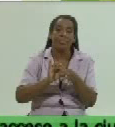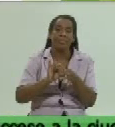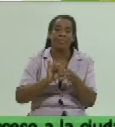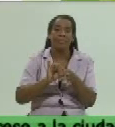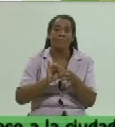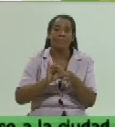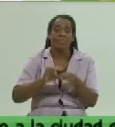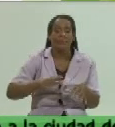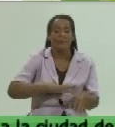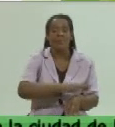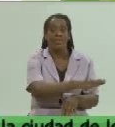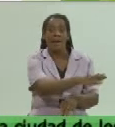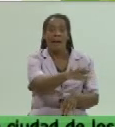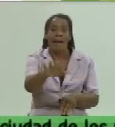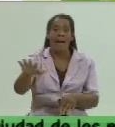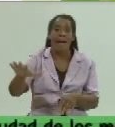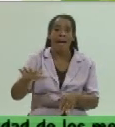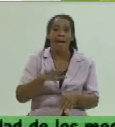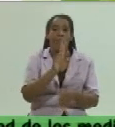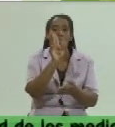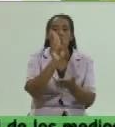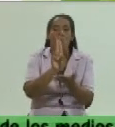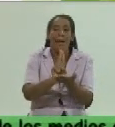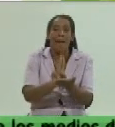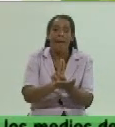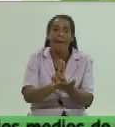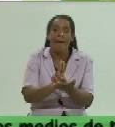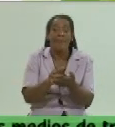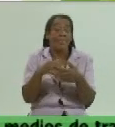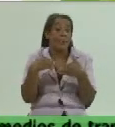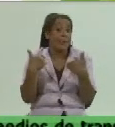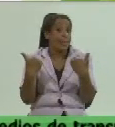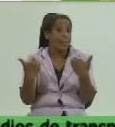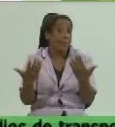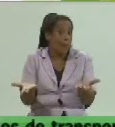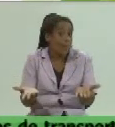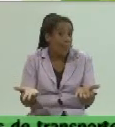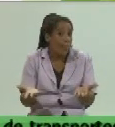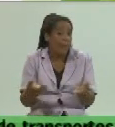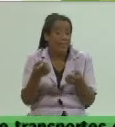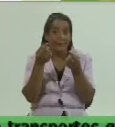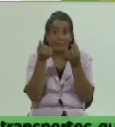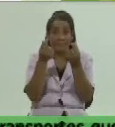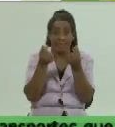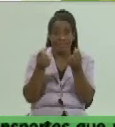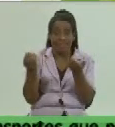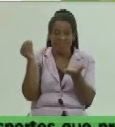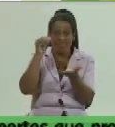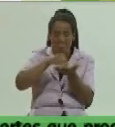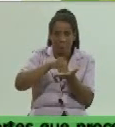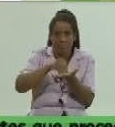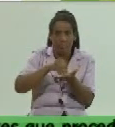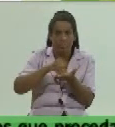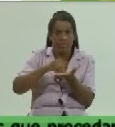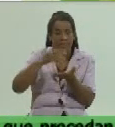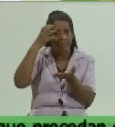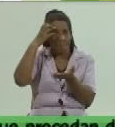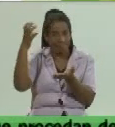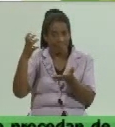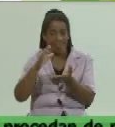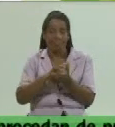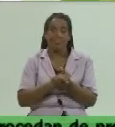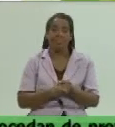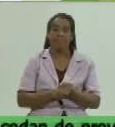para poder retener lo que ellos van a pagar y como llega este dinero el presupuesto del estado se